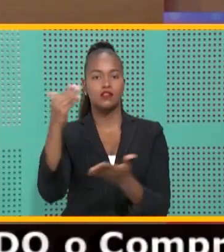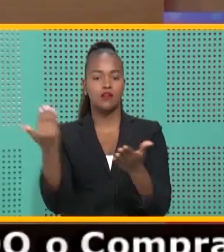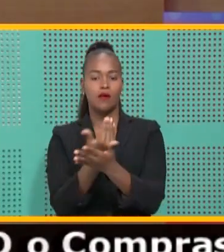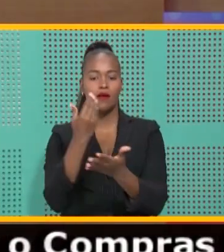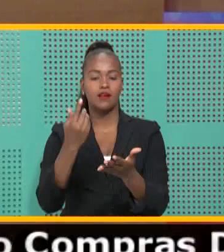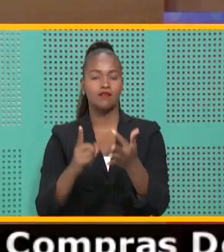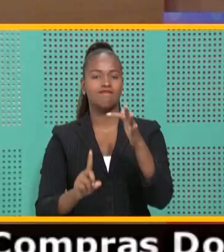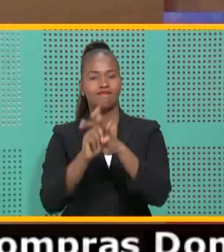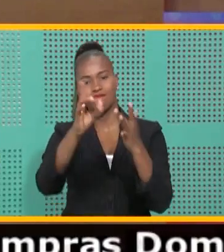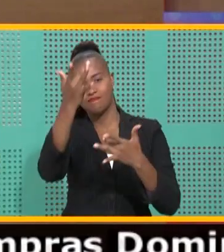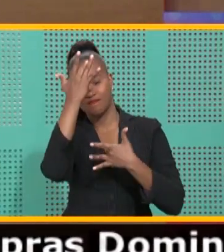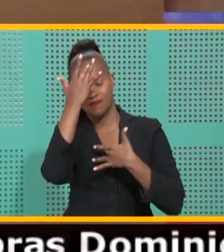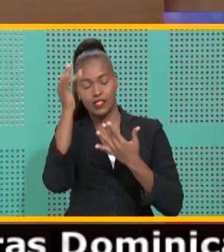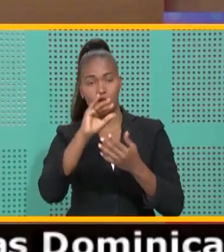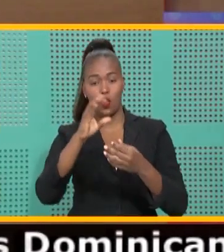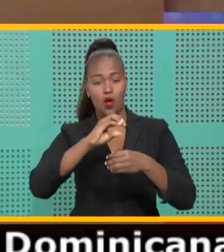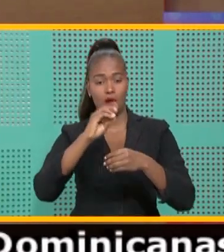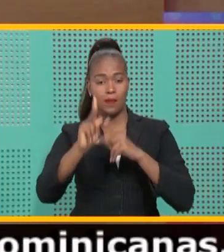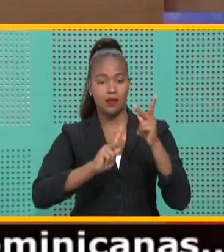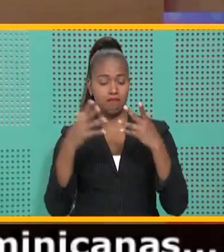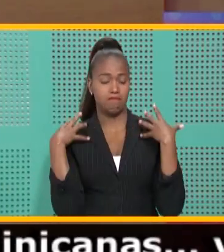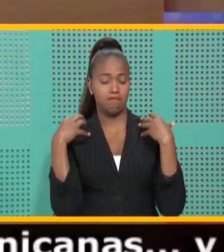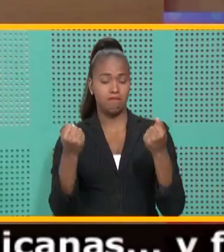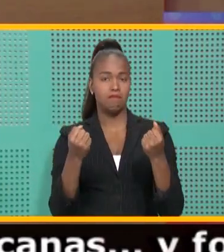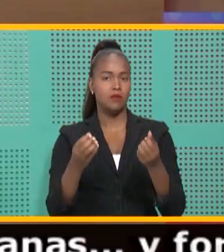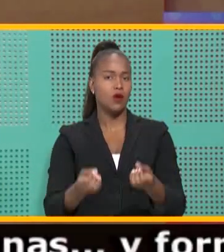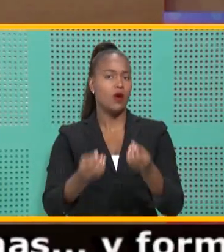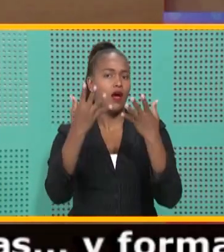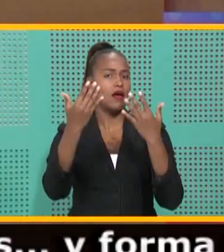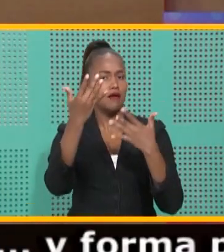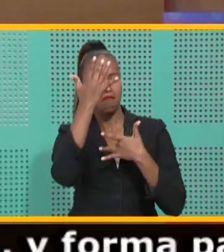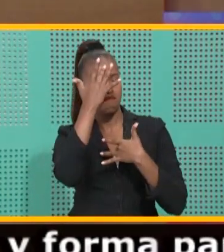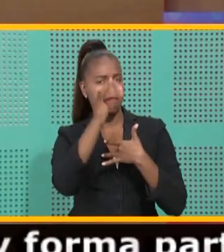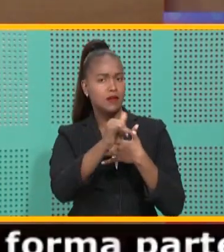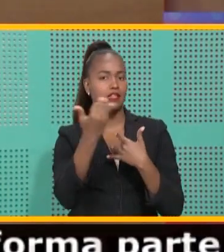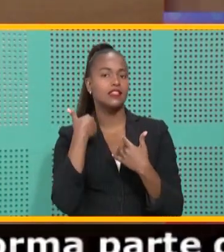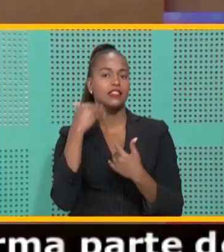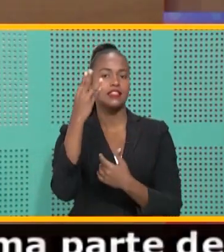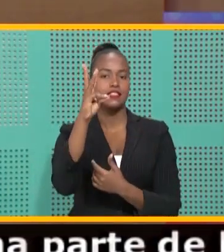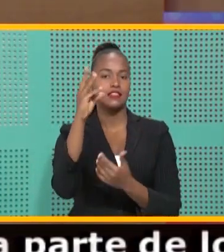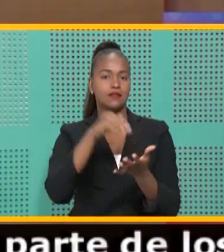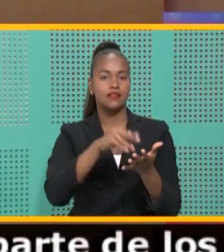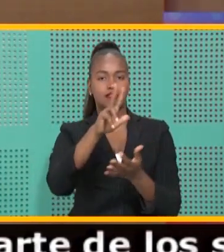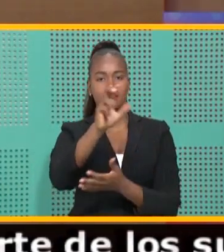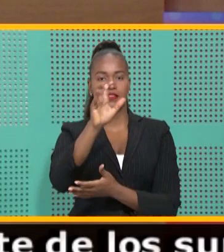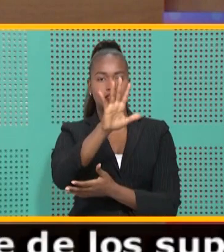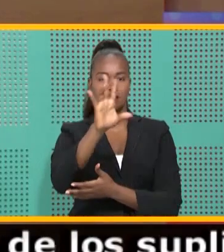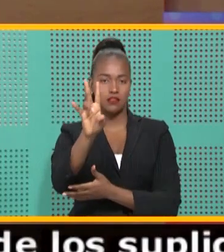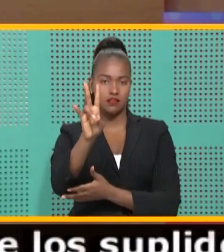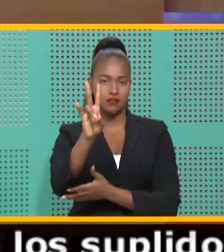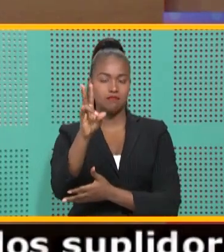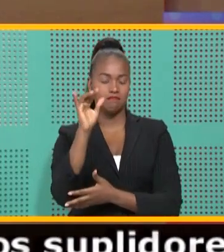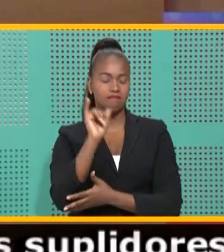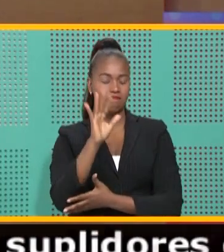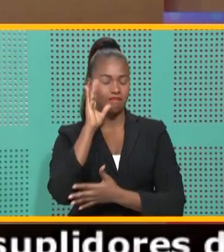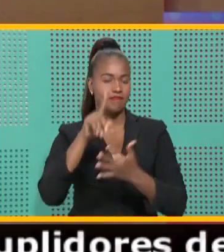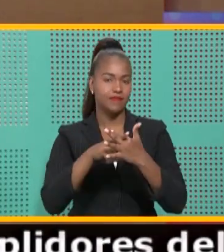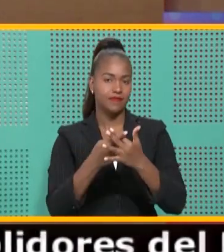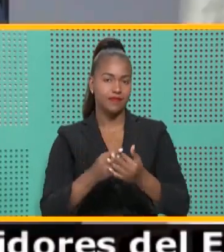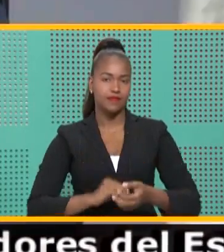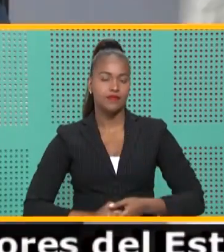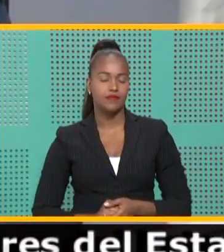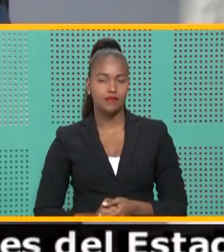de COVID-19. Y la cifra de personas recuperadas por la enfermedad ascendió a 16.357. Así iniciamos.